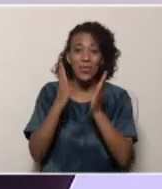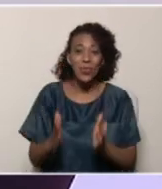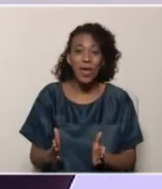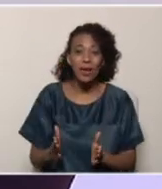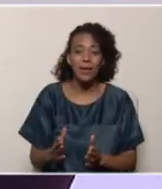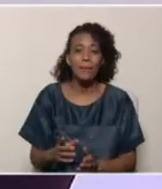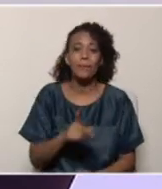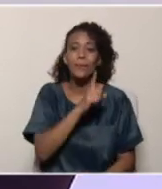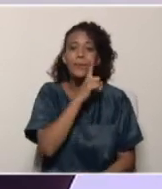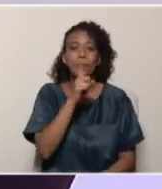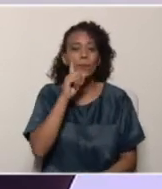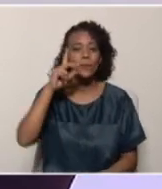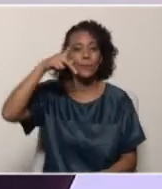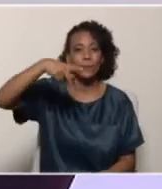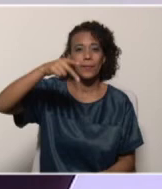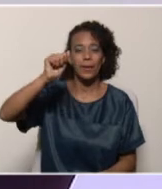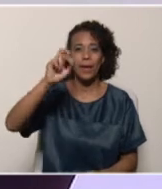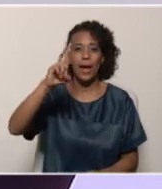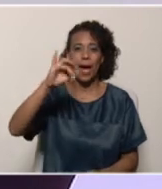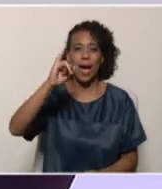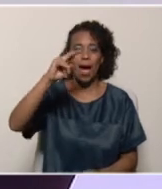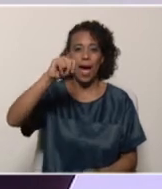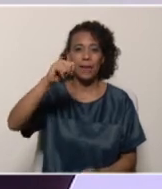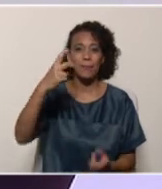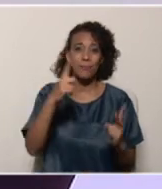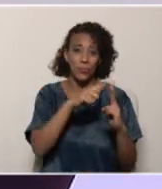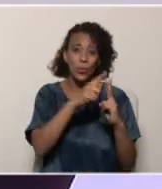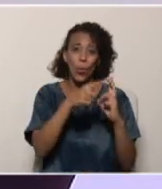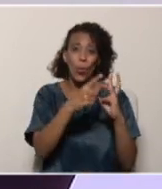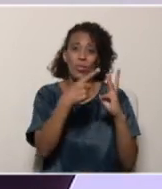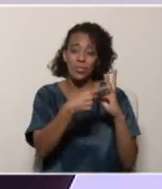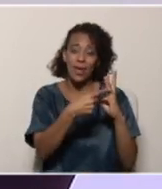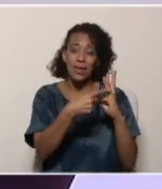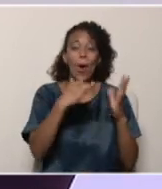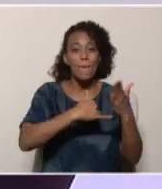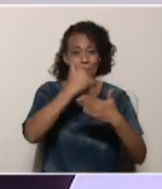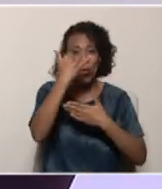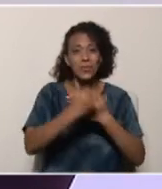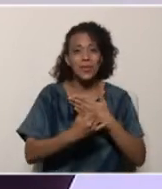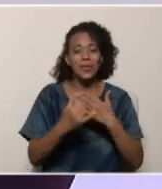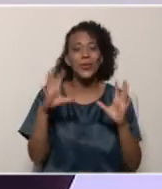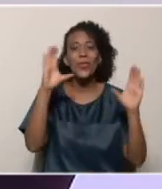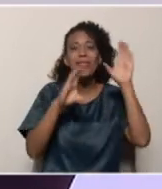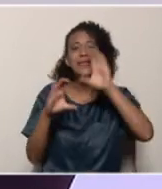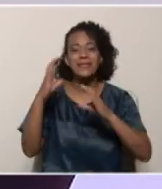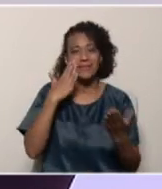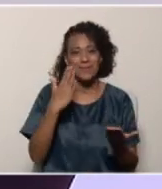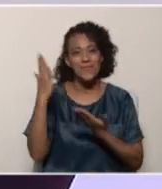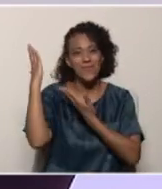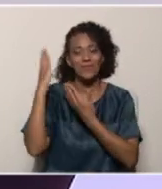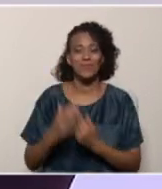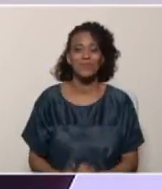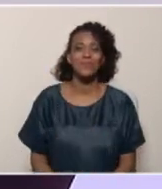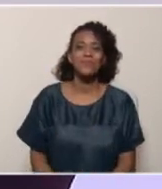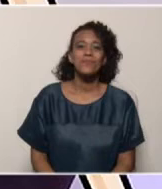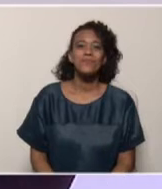Karen Marín, Scarlett Pérez y Robismar Marcano, presentando su proyecto de ciencia. Adelante.